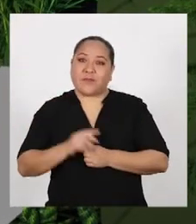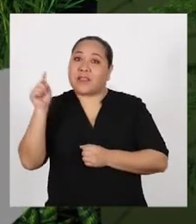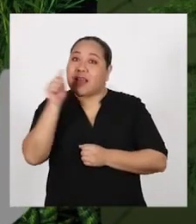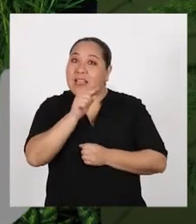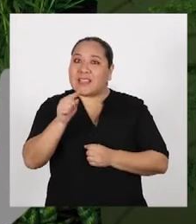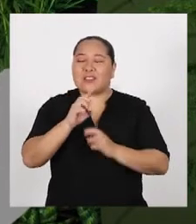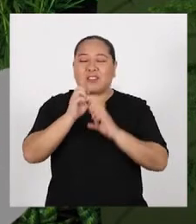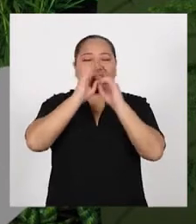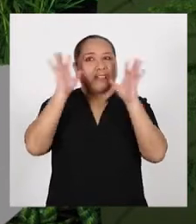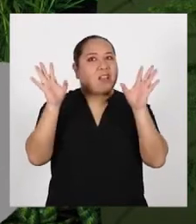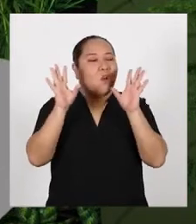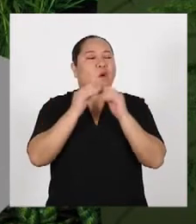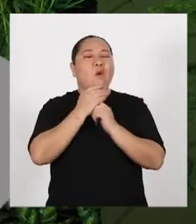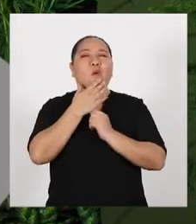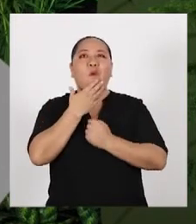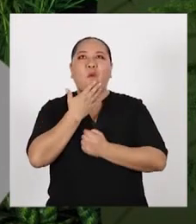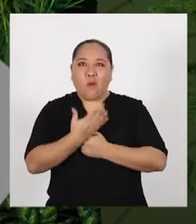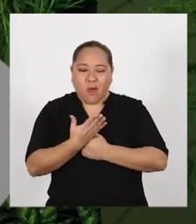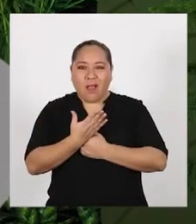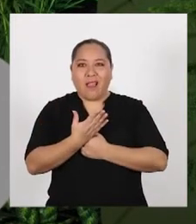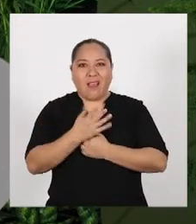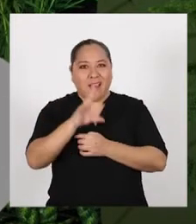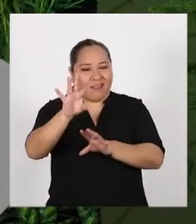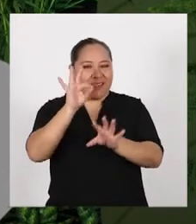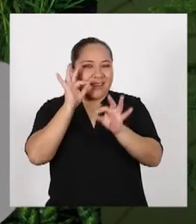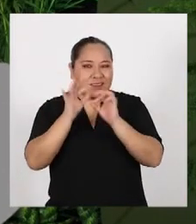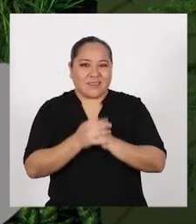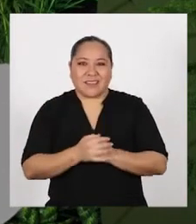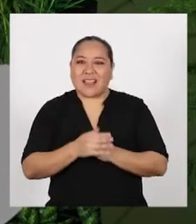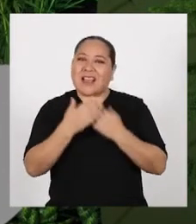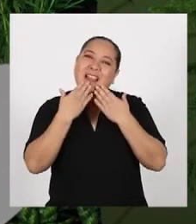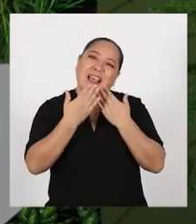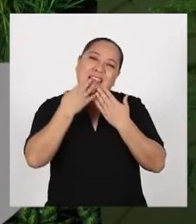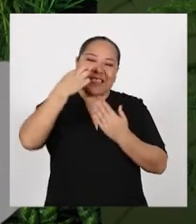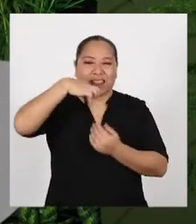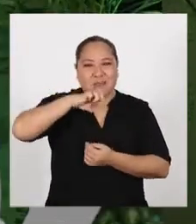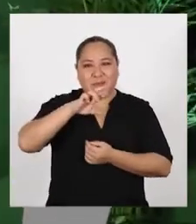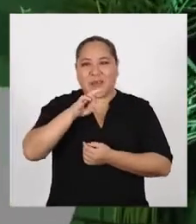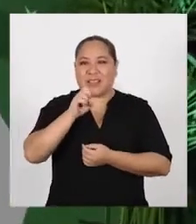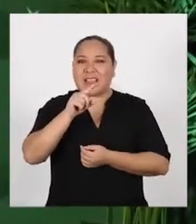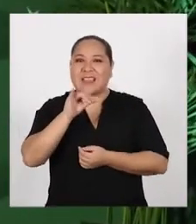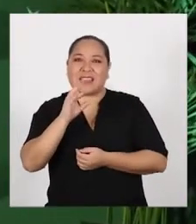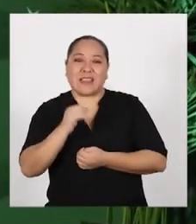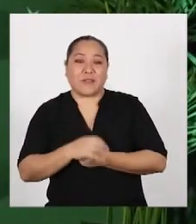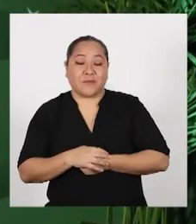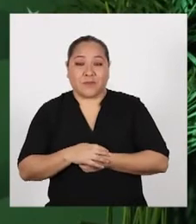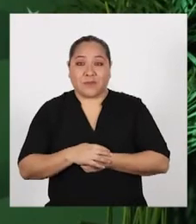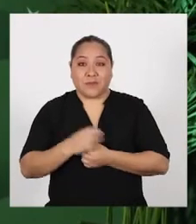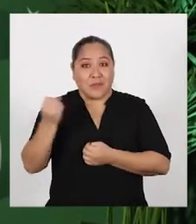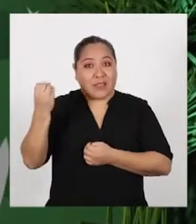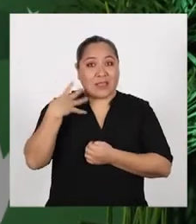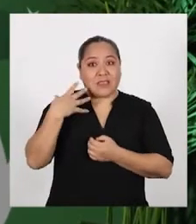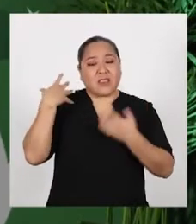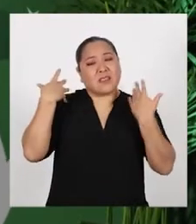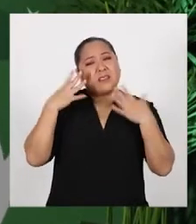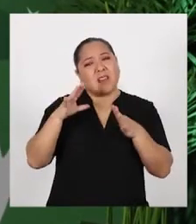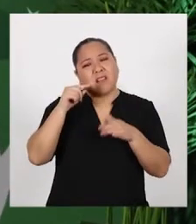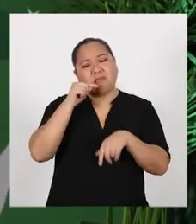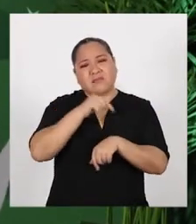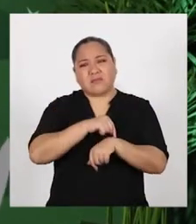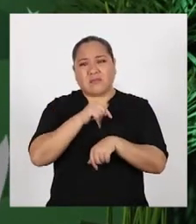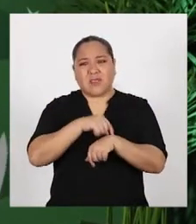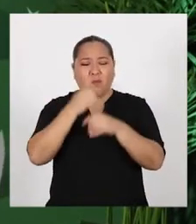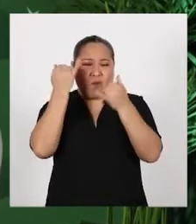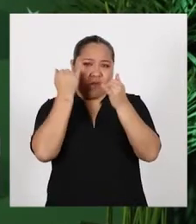¡Estos días fueron de grandes descubrimientos! ¡Gracias Peregrina por acompañarnos! ¡Me dicen que